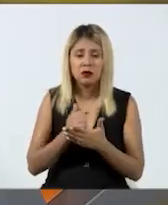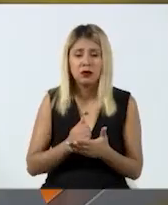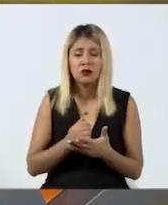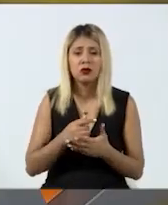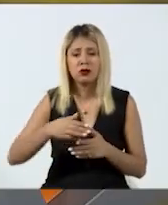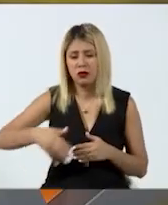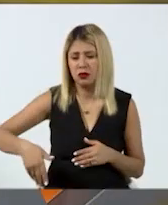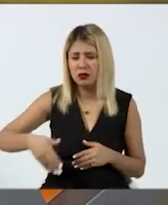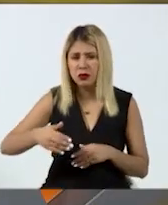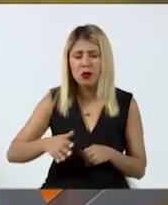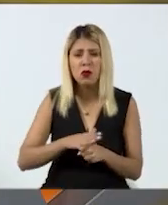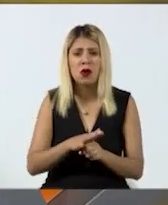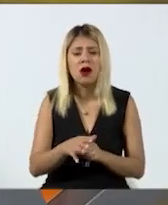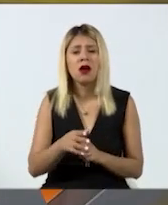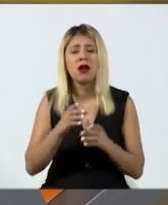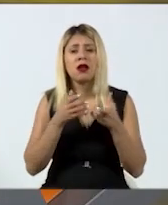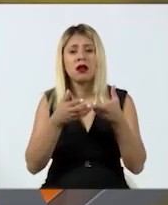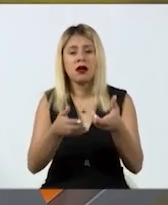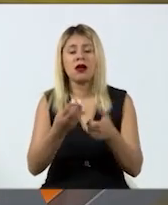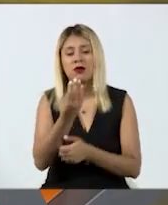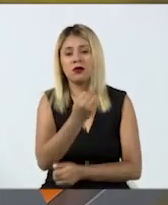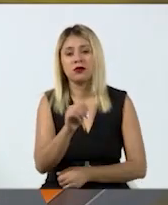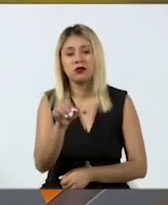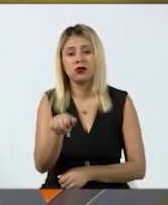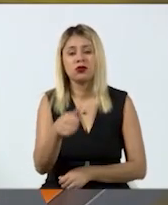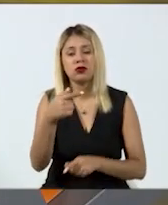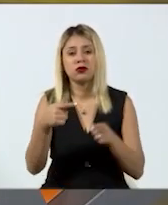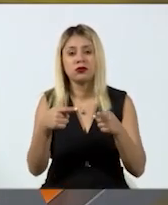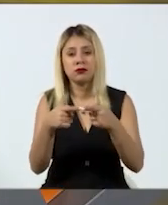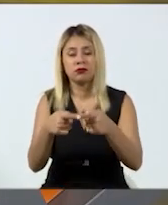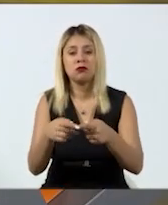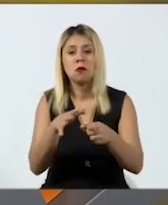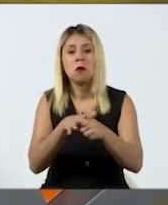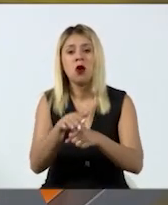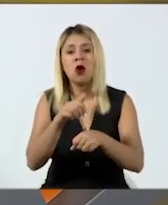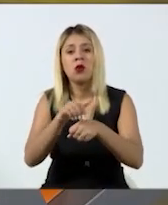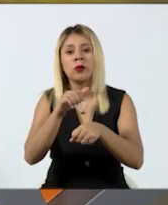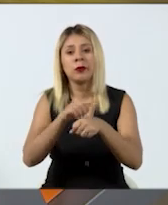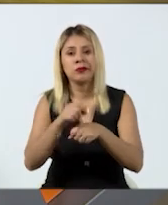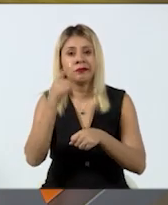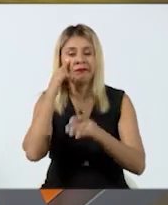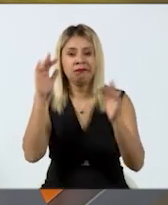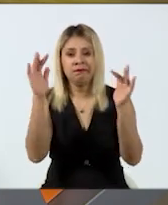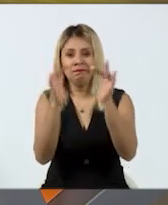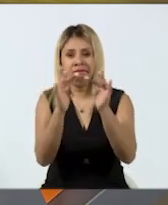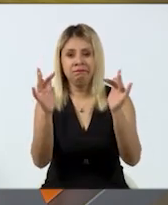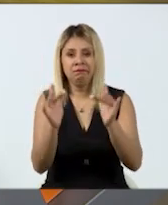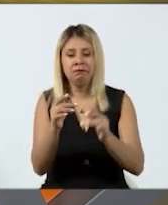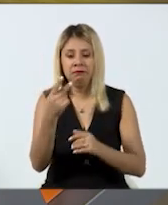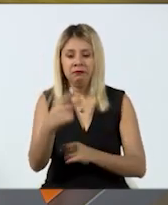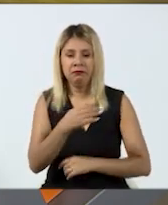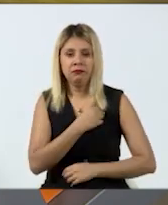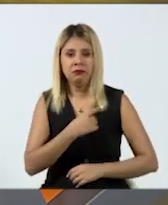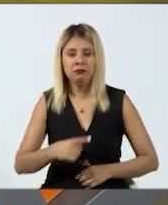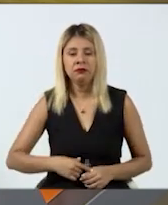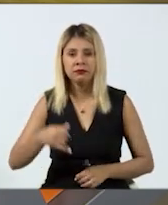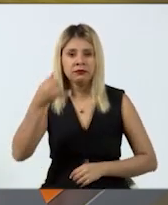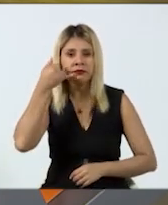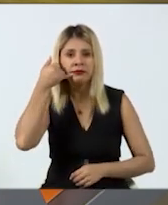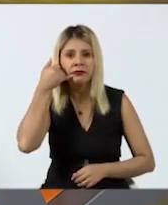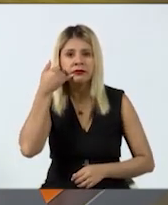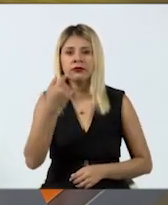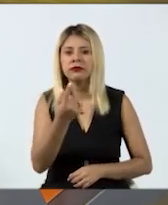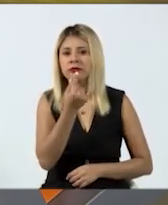cruces e informar a través del 911 o si tiene el número directo de las unidades municipales o la unidad estatal,